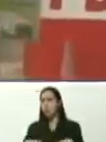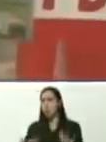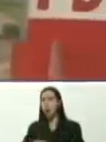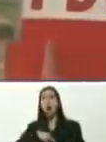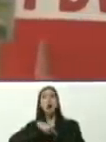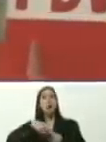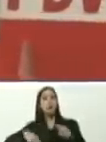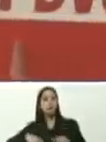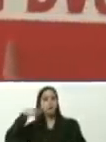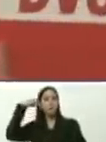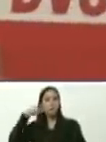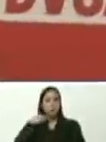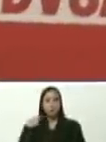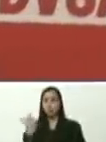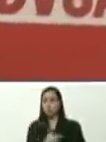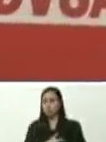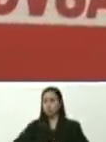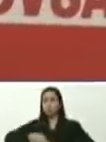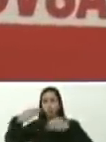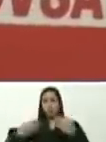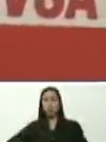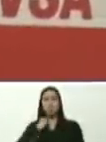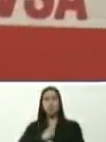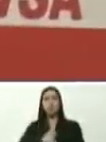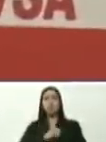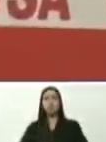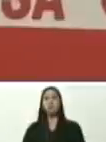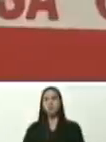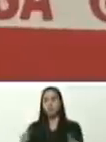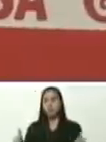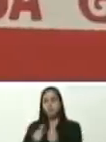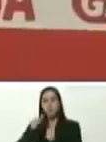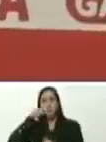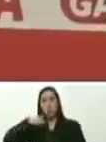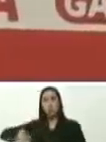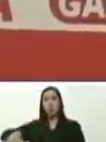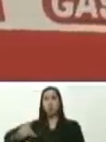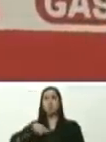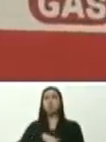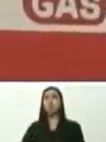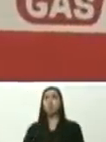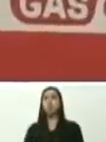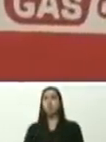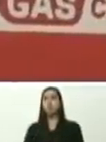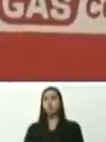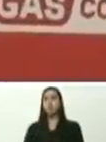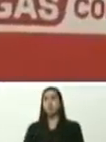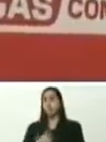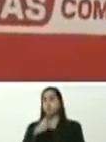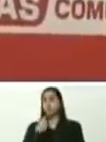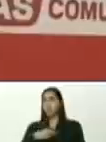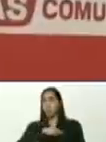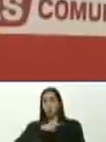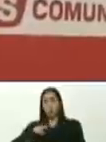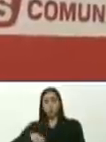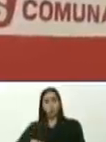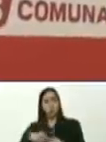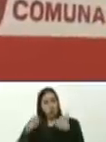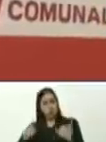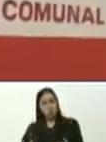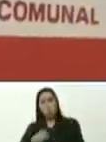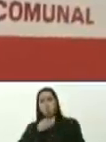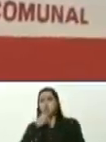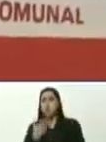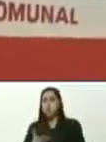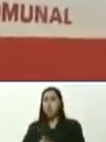revolución bolivariana, el gobierno bolivariano, junto al poder popular, y ya podemos decir, que estamos llegando, a un punto óptimo,